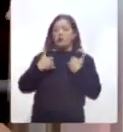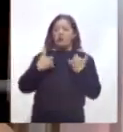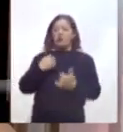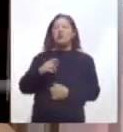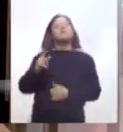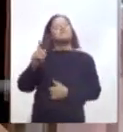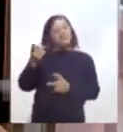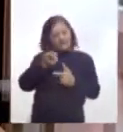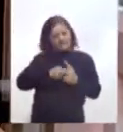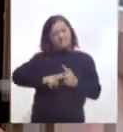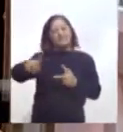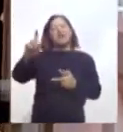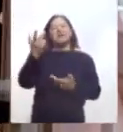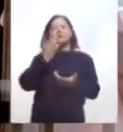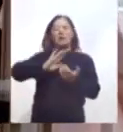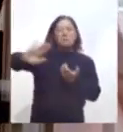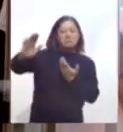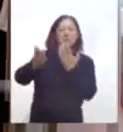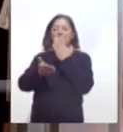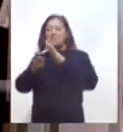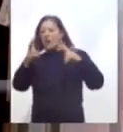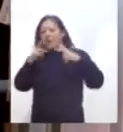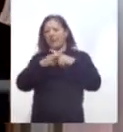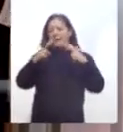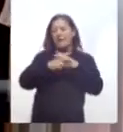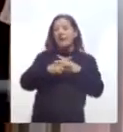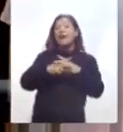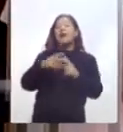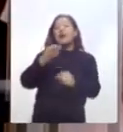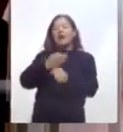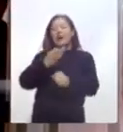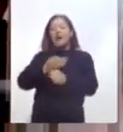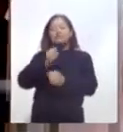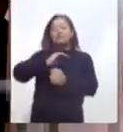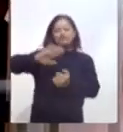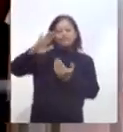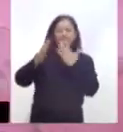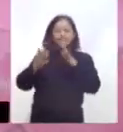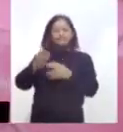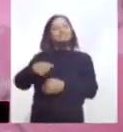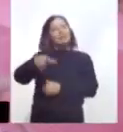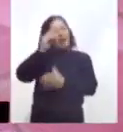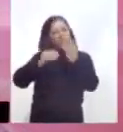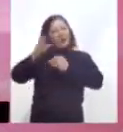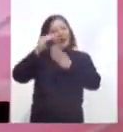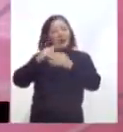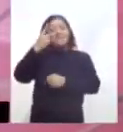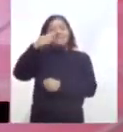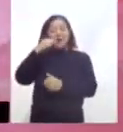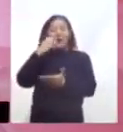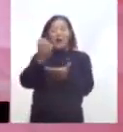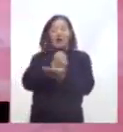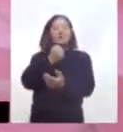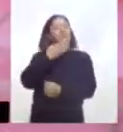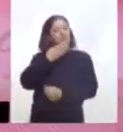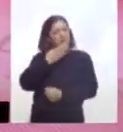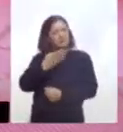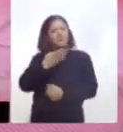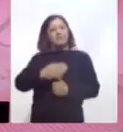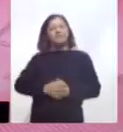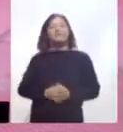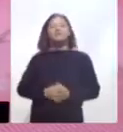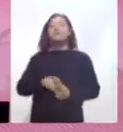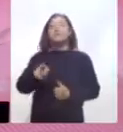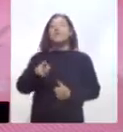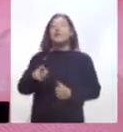a poder pelear y sobre todo poder hacer un ranqueo en los que puedan aspirar a ser campeones. Al ser un deporte de contacto completo durante